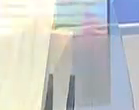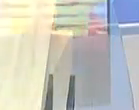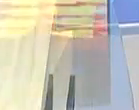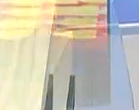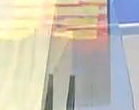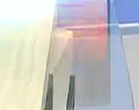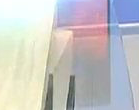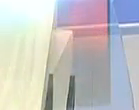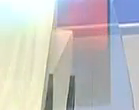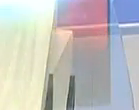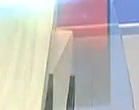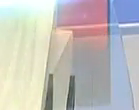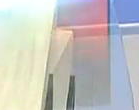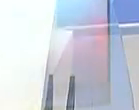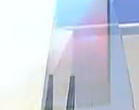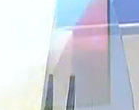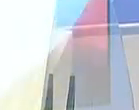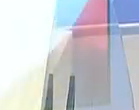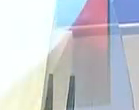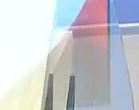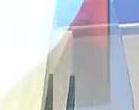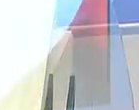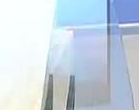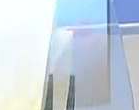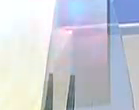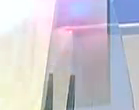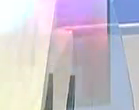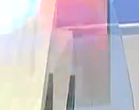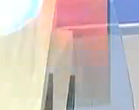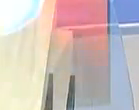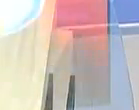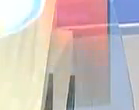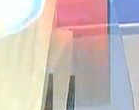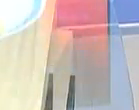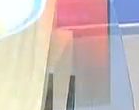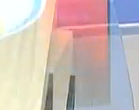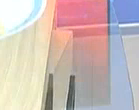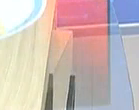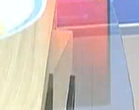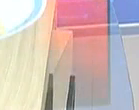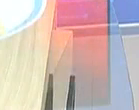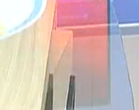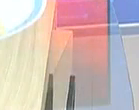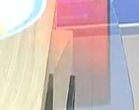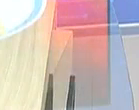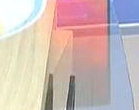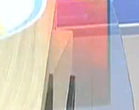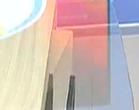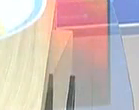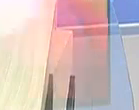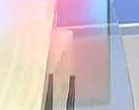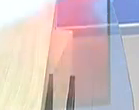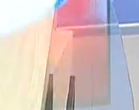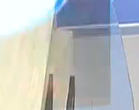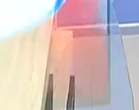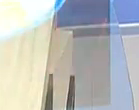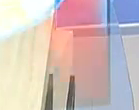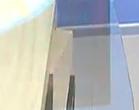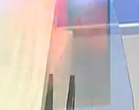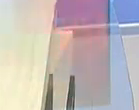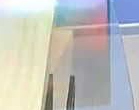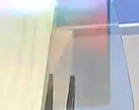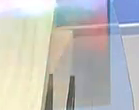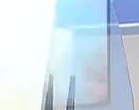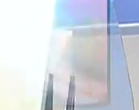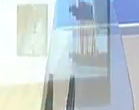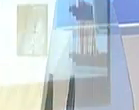Gracias por su fiel sintonía. Diputados de la bancada sandinista proponen reformar la ley electoral de cara a las elecciones